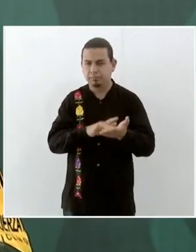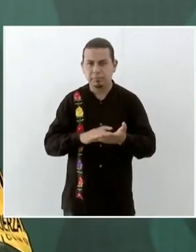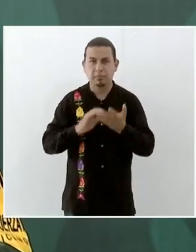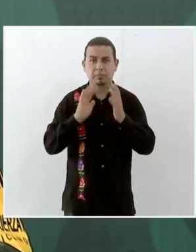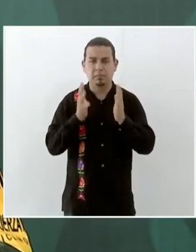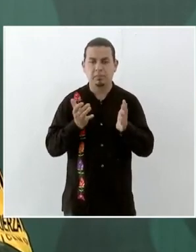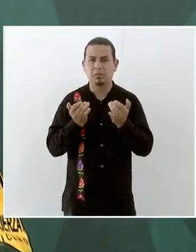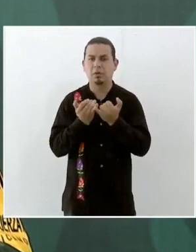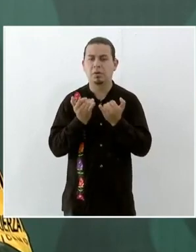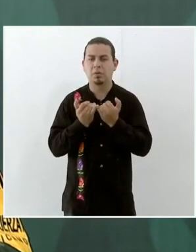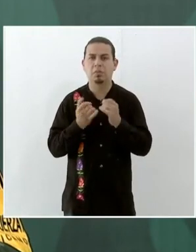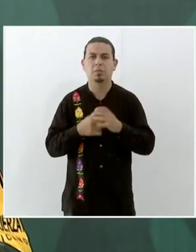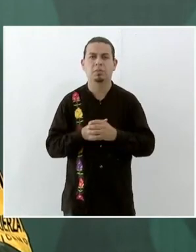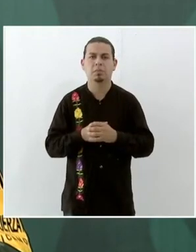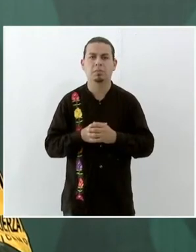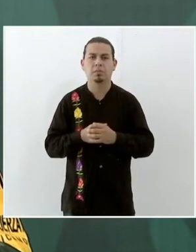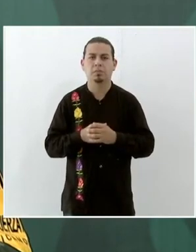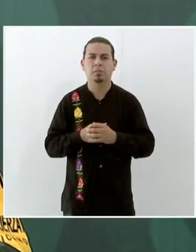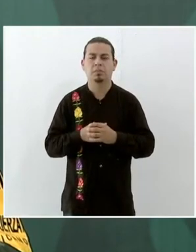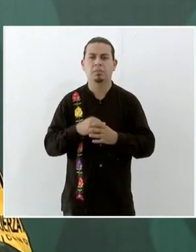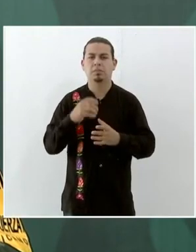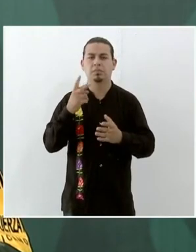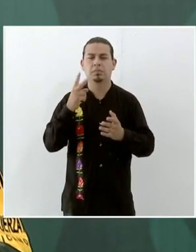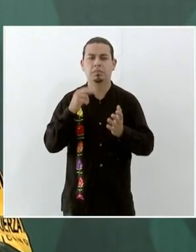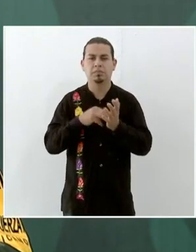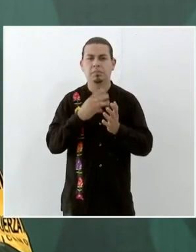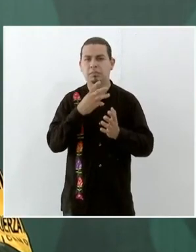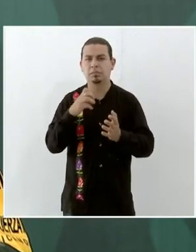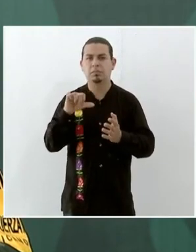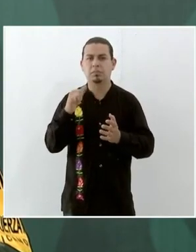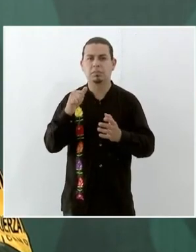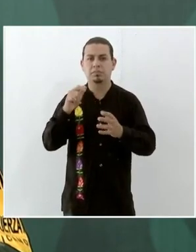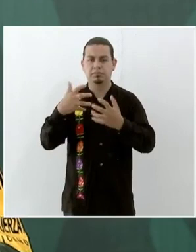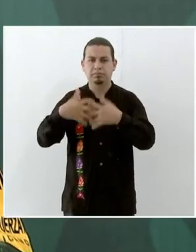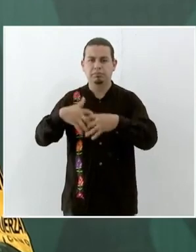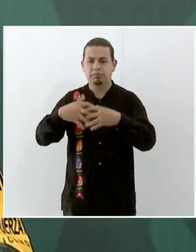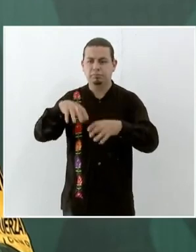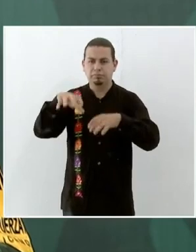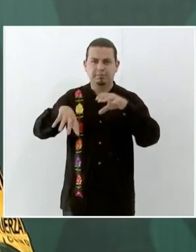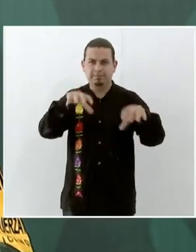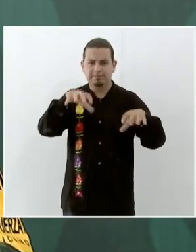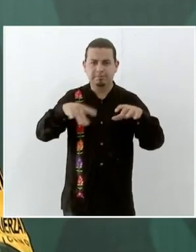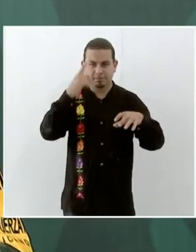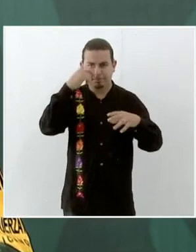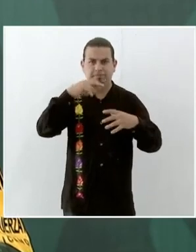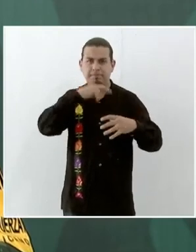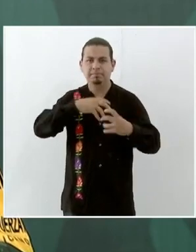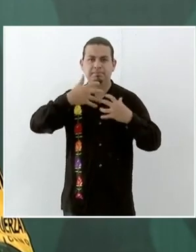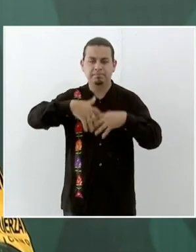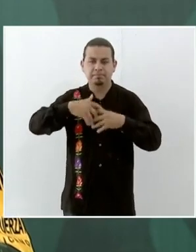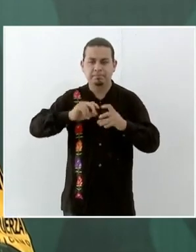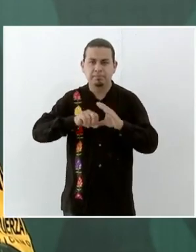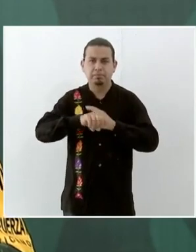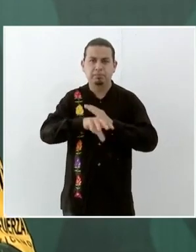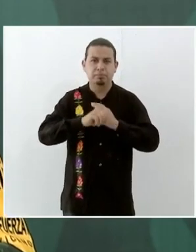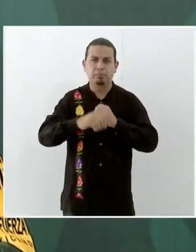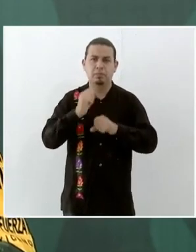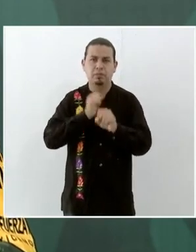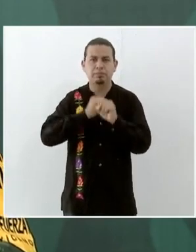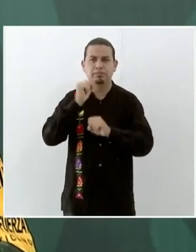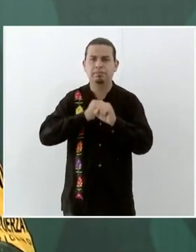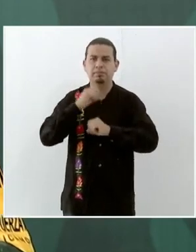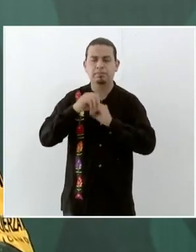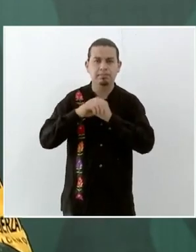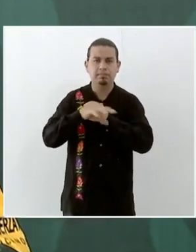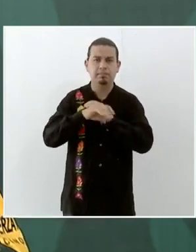distribuido 1.315 frascos de plata coloidal para poder hacer que la